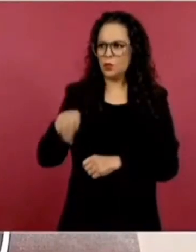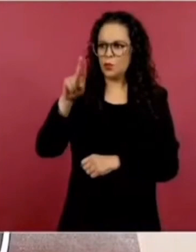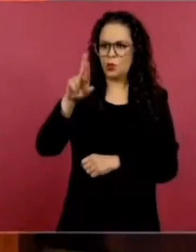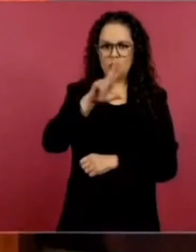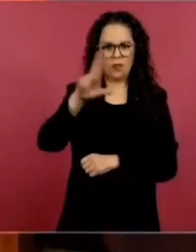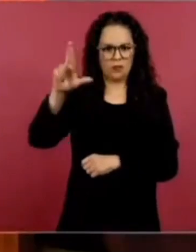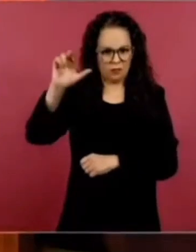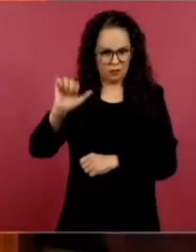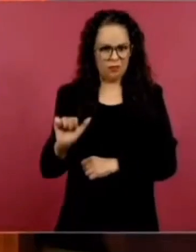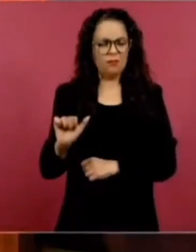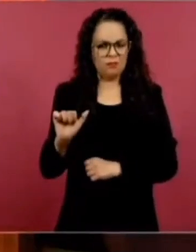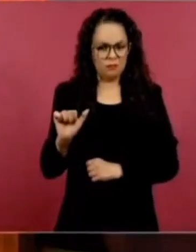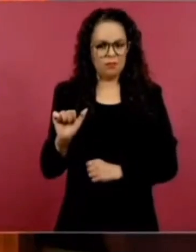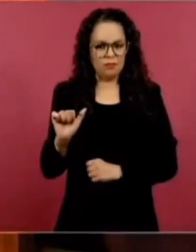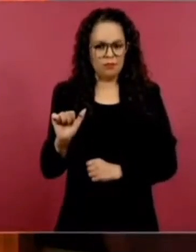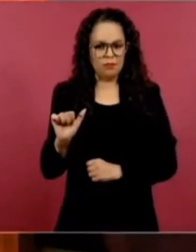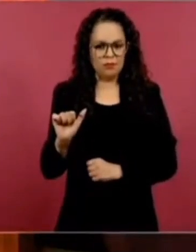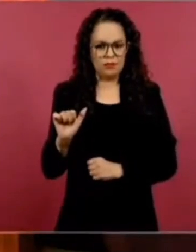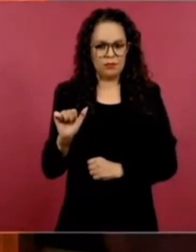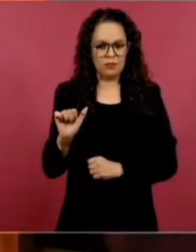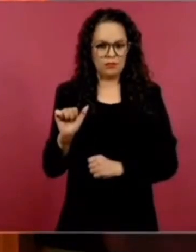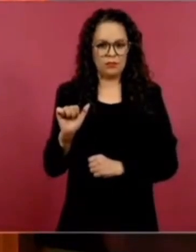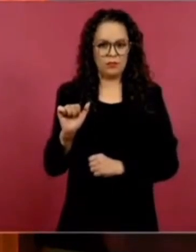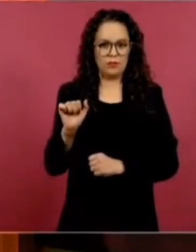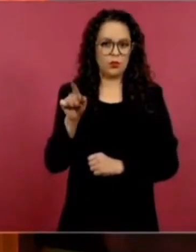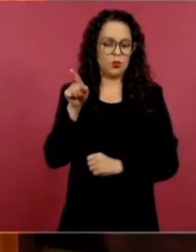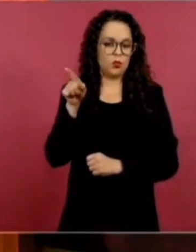familia de La Laguna.